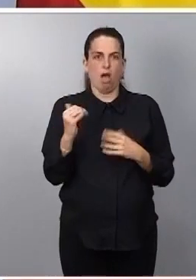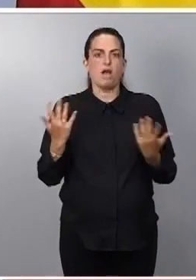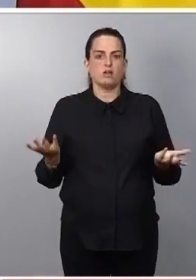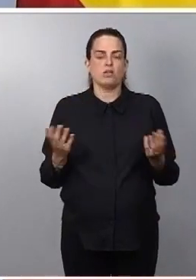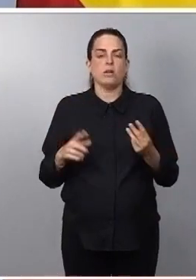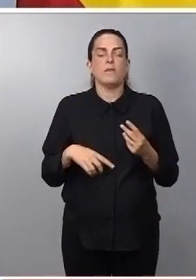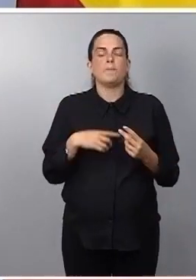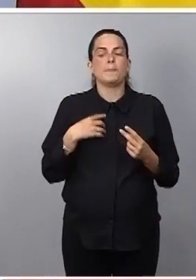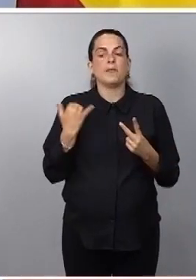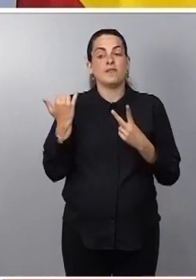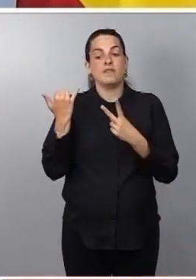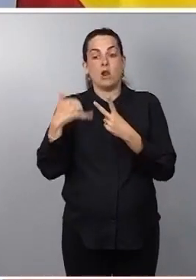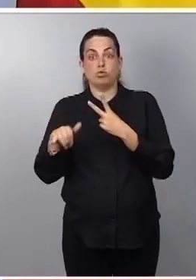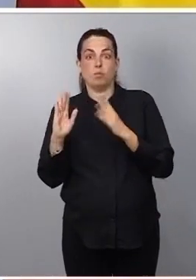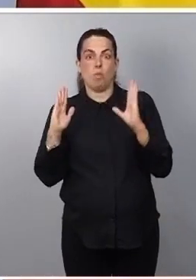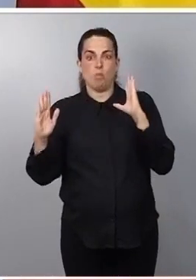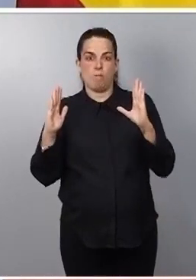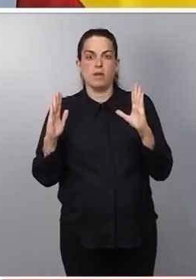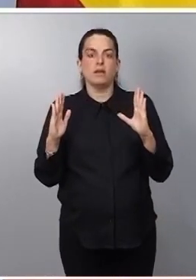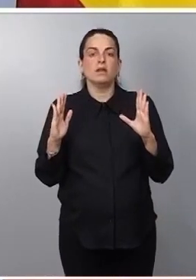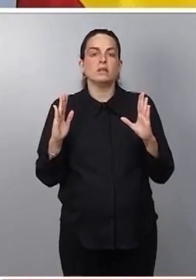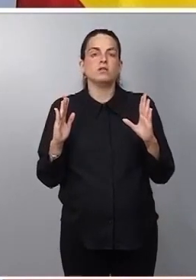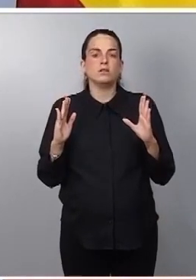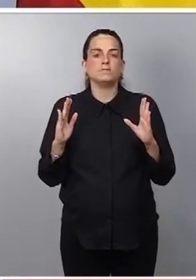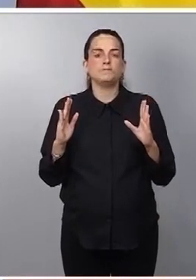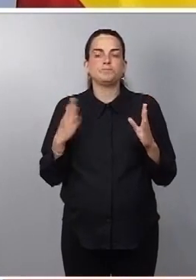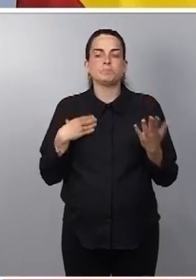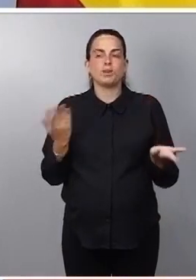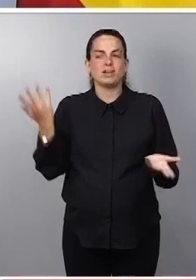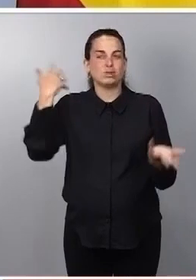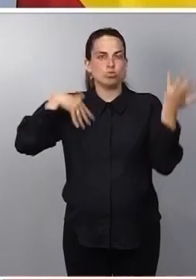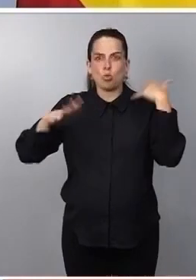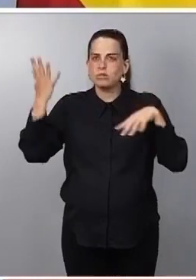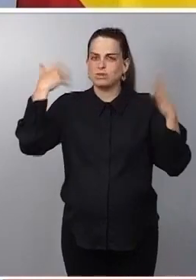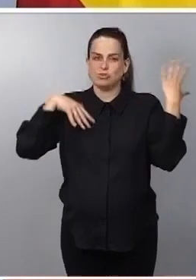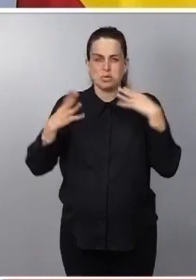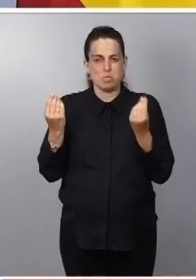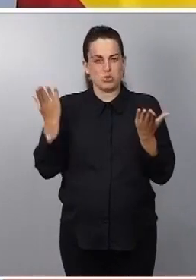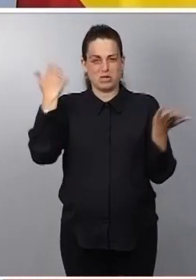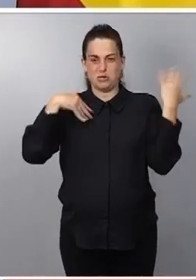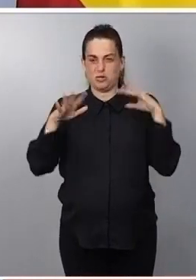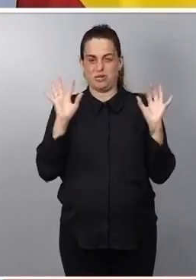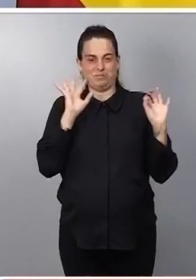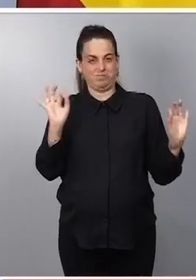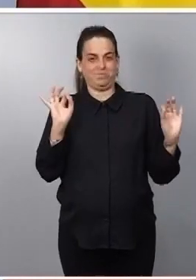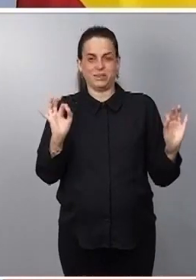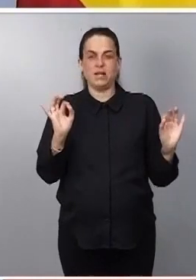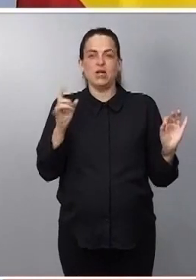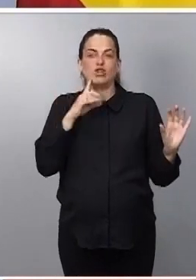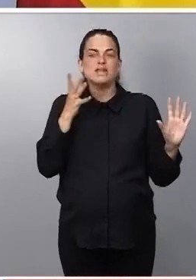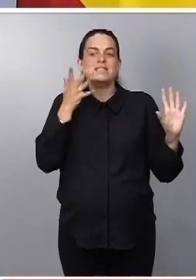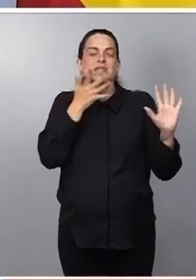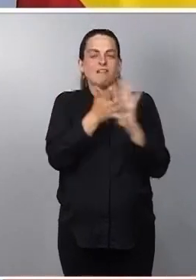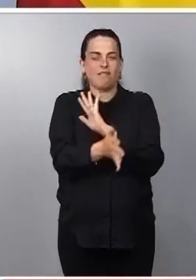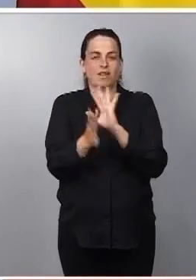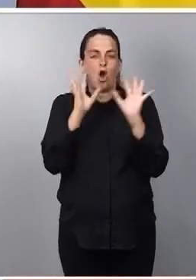instancia, cuando veo esto, aparte de lo que me suscita de excusas, excusas, excusas, lo que me suscita también es incoherencia, incoherencia,